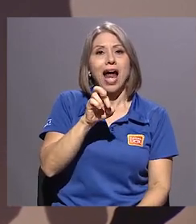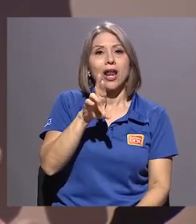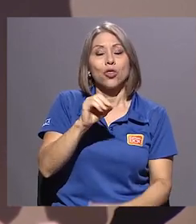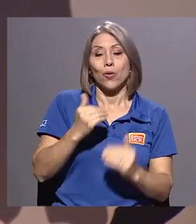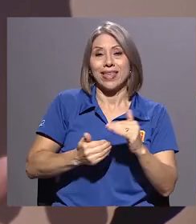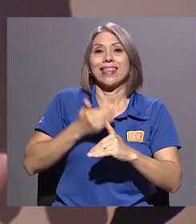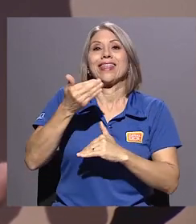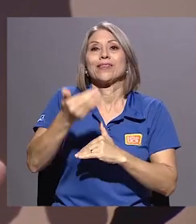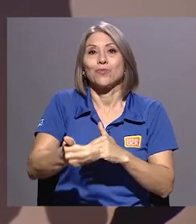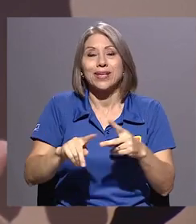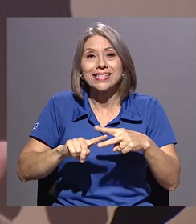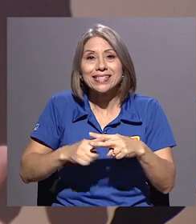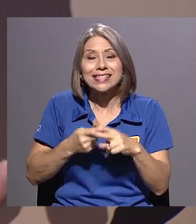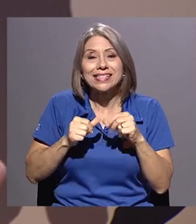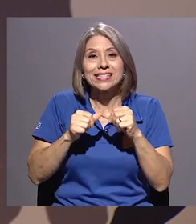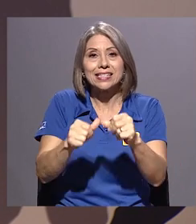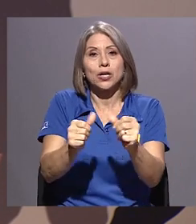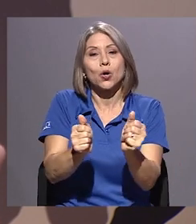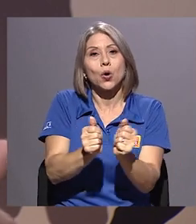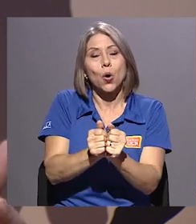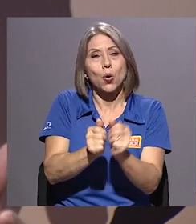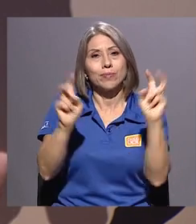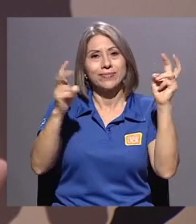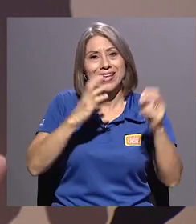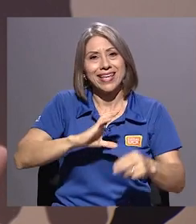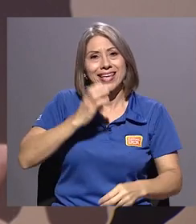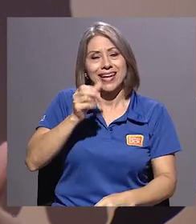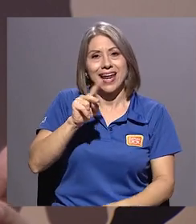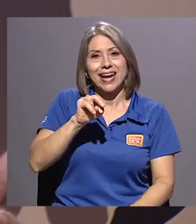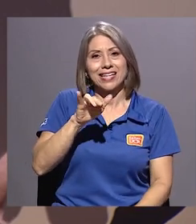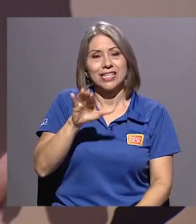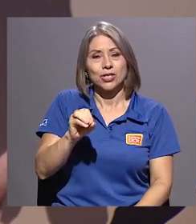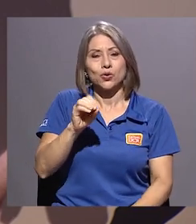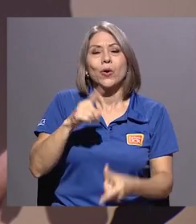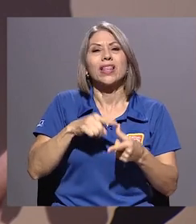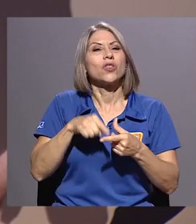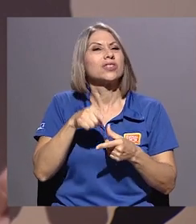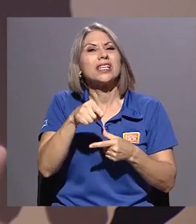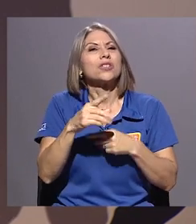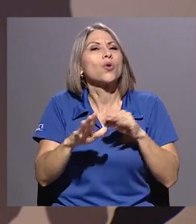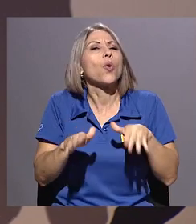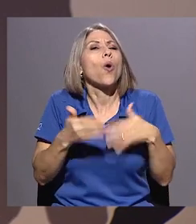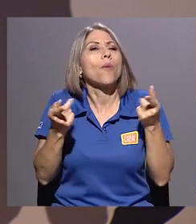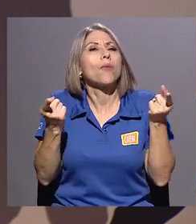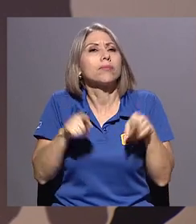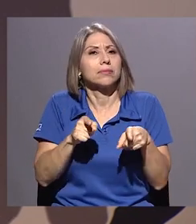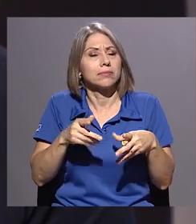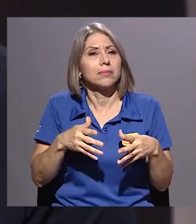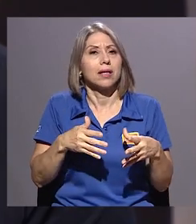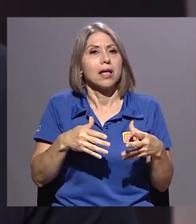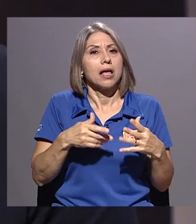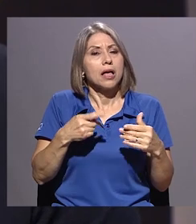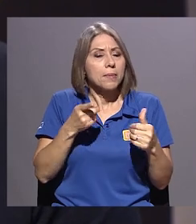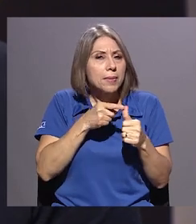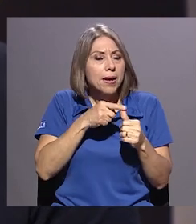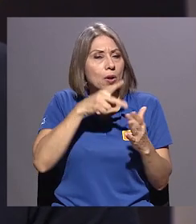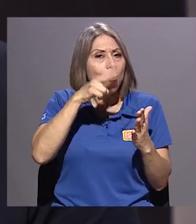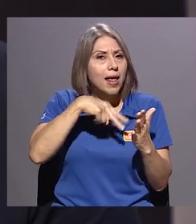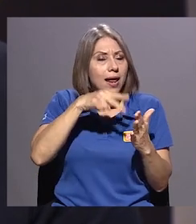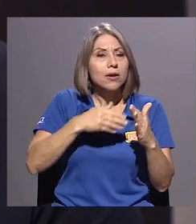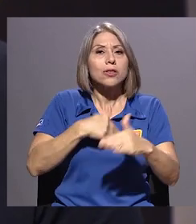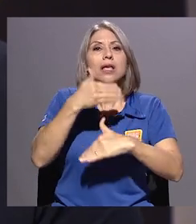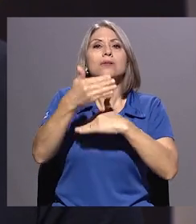abordaje a partir de una primera lectura y después del paso a la puesta en escena? Sí,